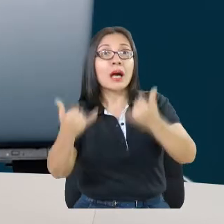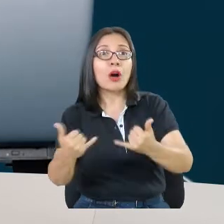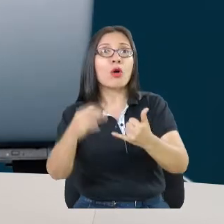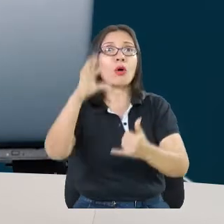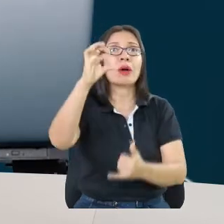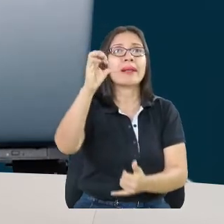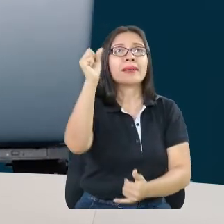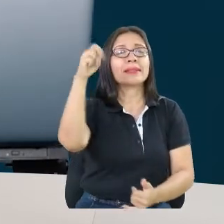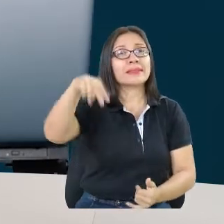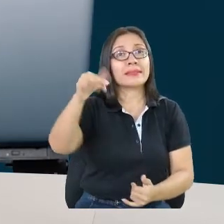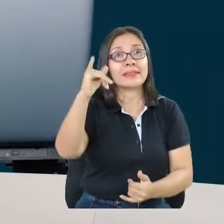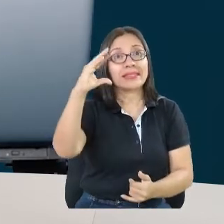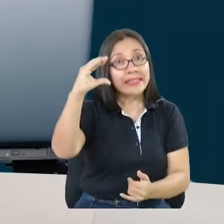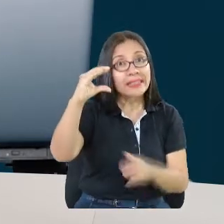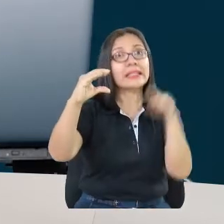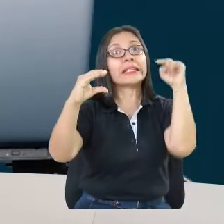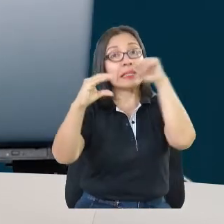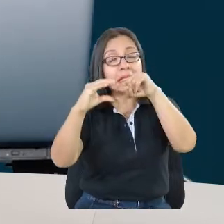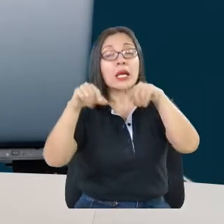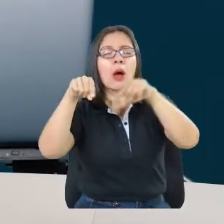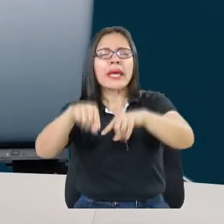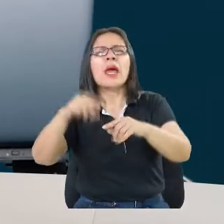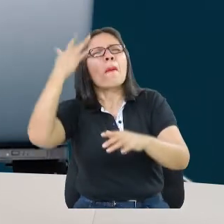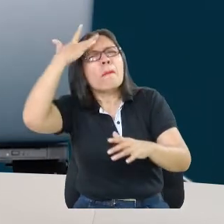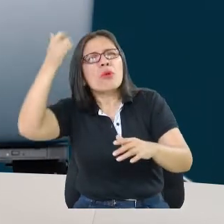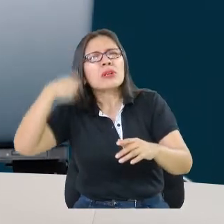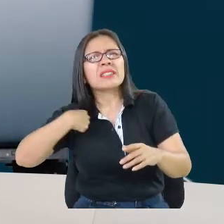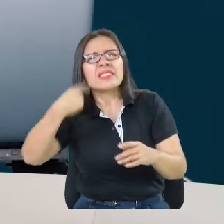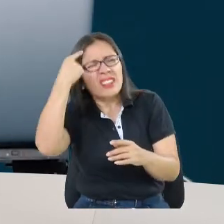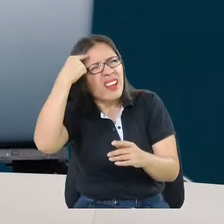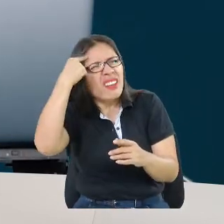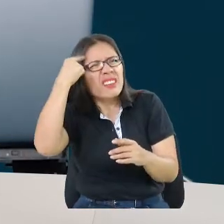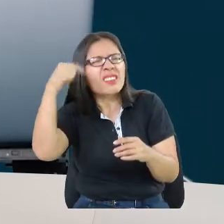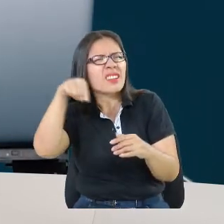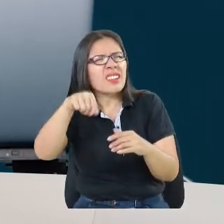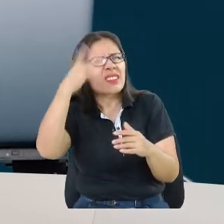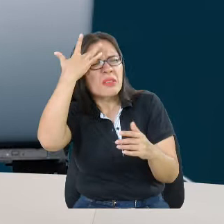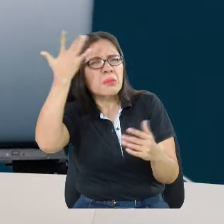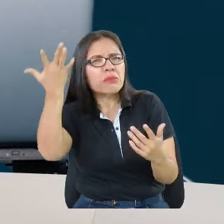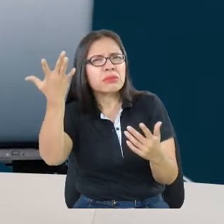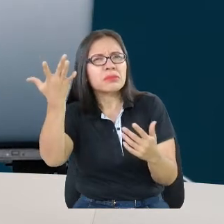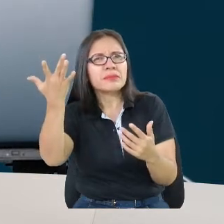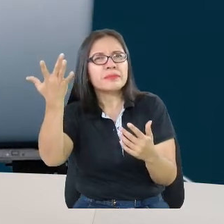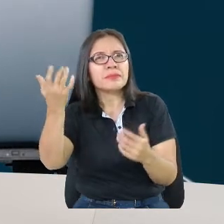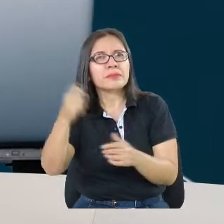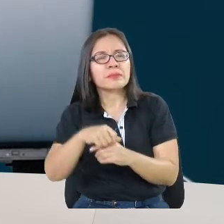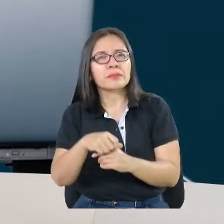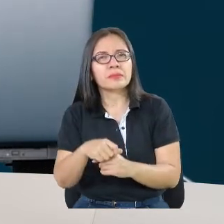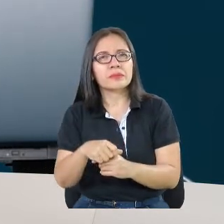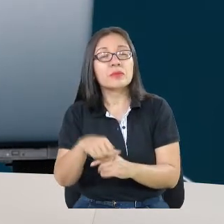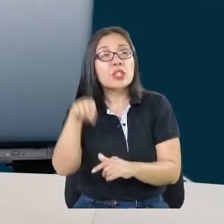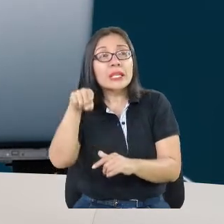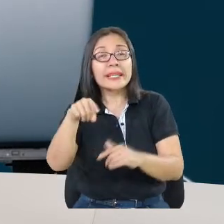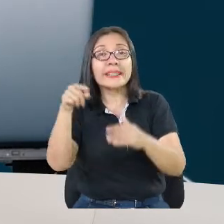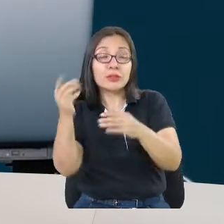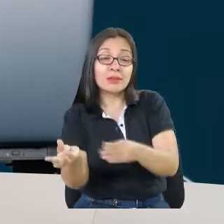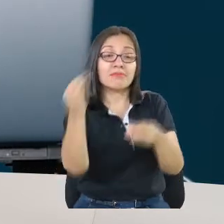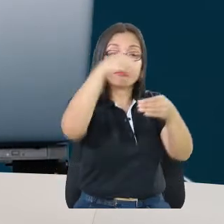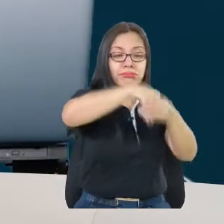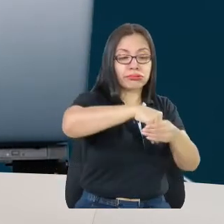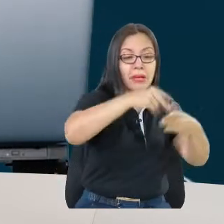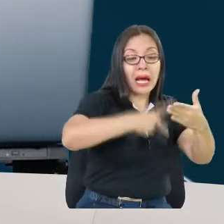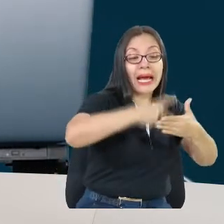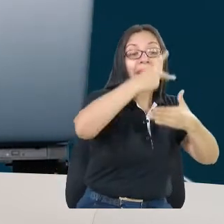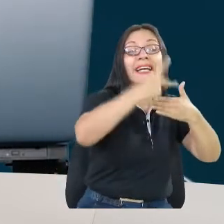inteligentes y comunitarias. Inteligentes porque este es un proyecto que está enmarcado dentro de un proyecto movilizador